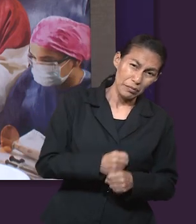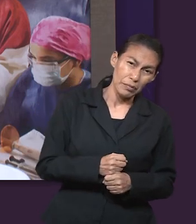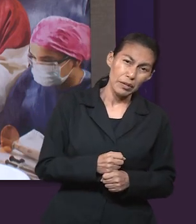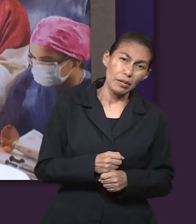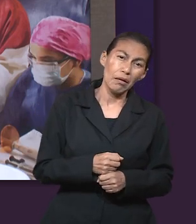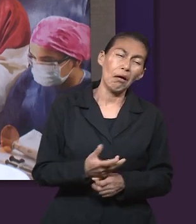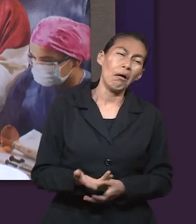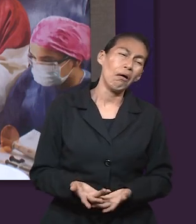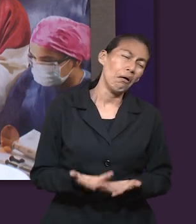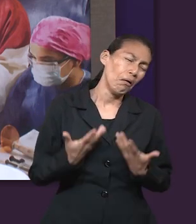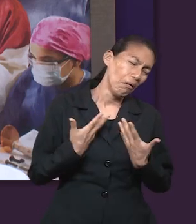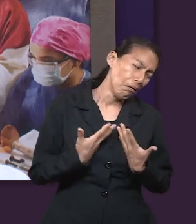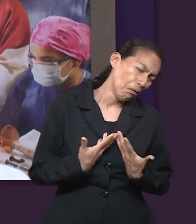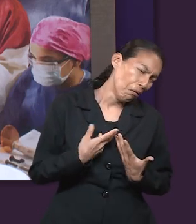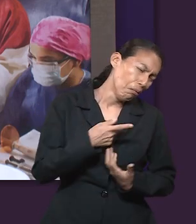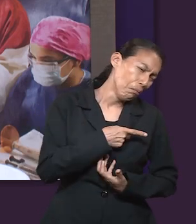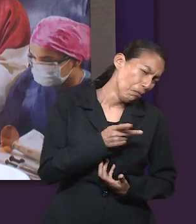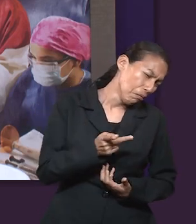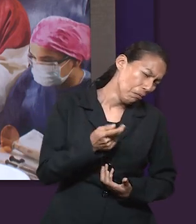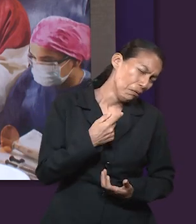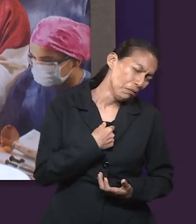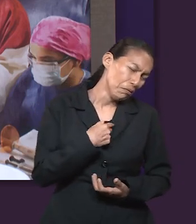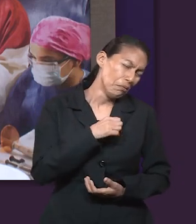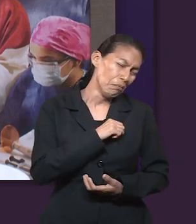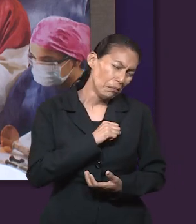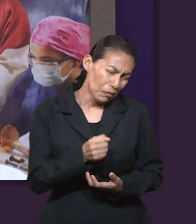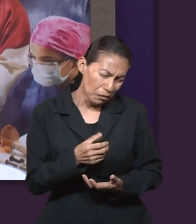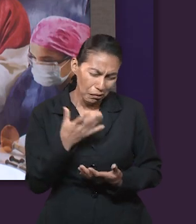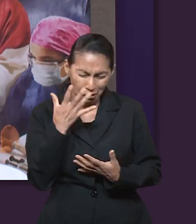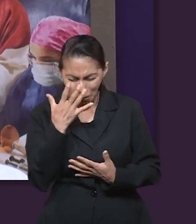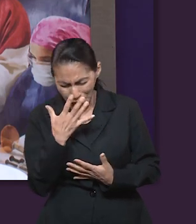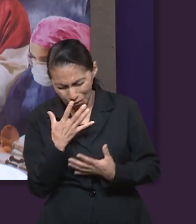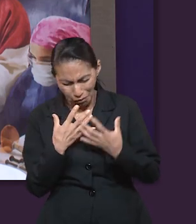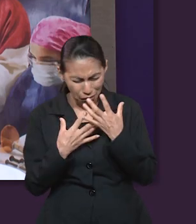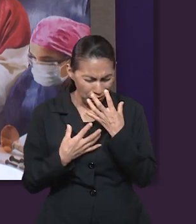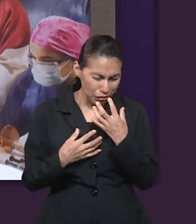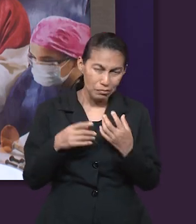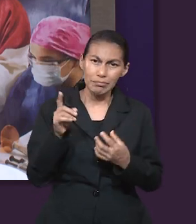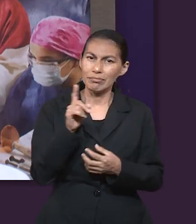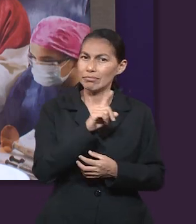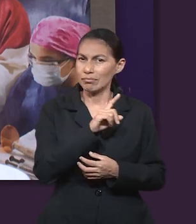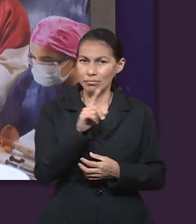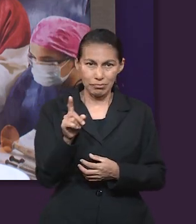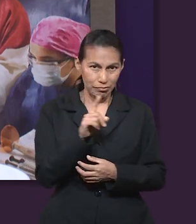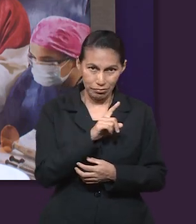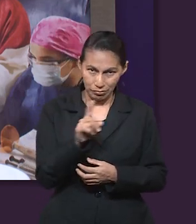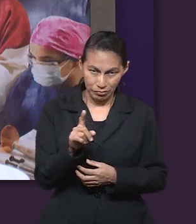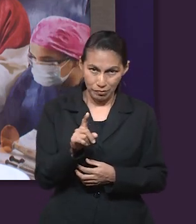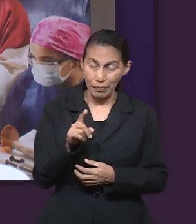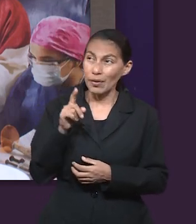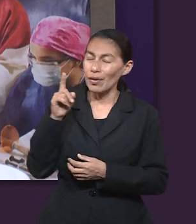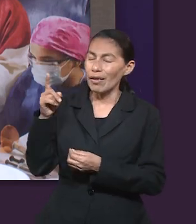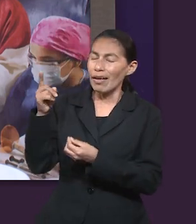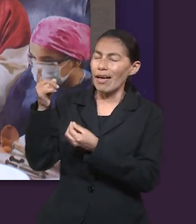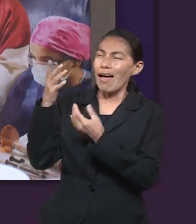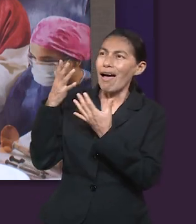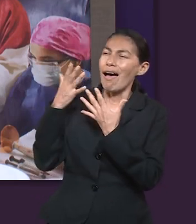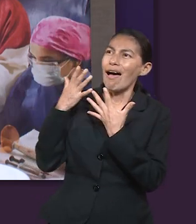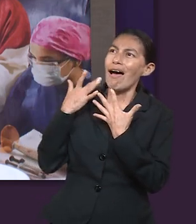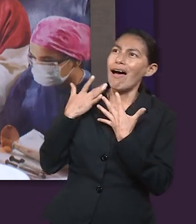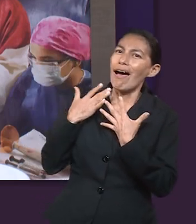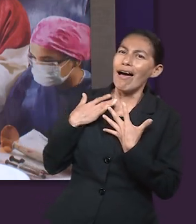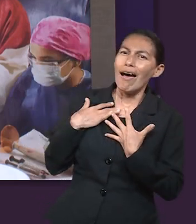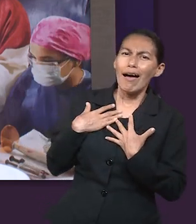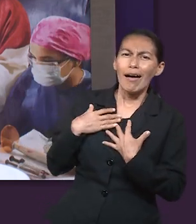si yo pudiera, sino que busques consuelo en Dios y al ser consolado entonces tú te conviertas en un